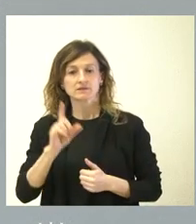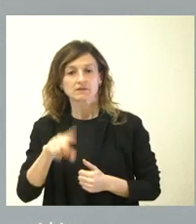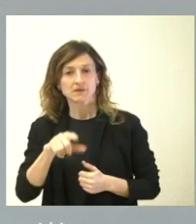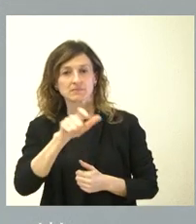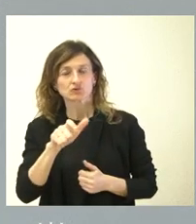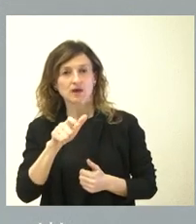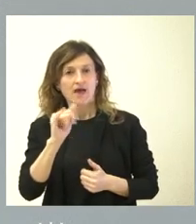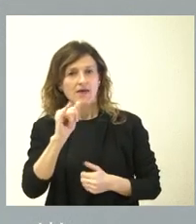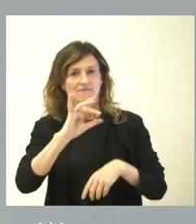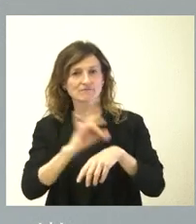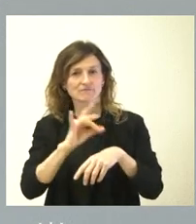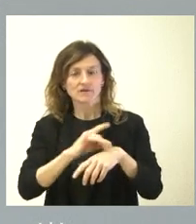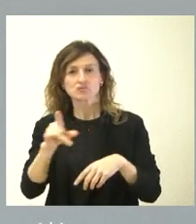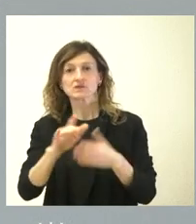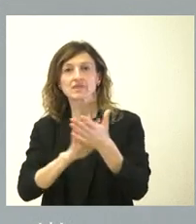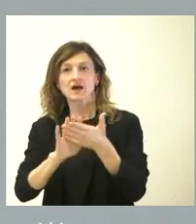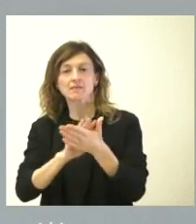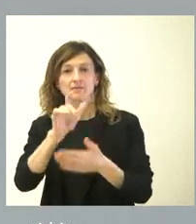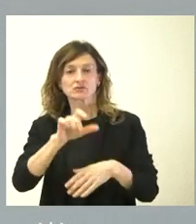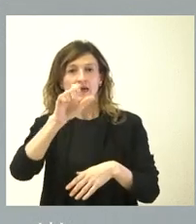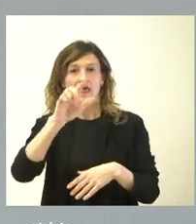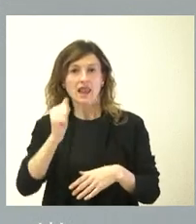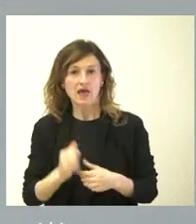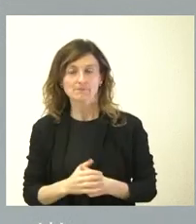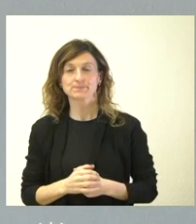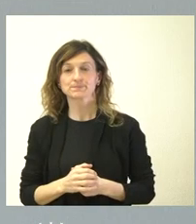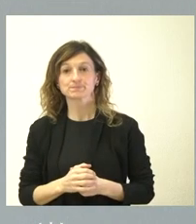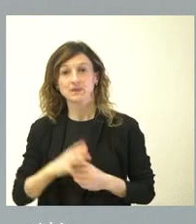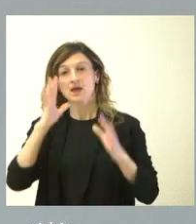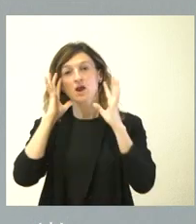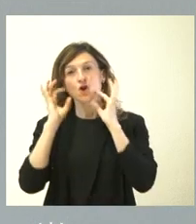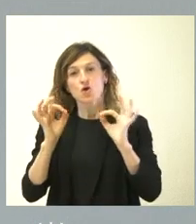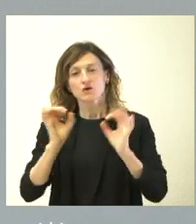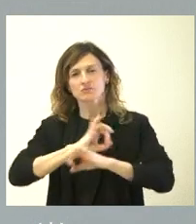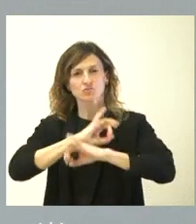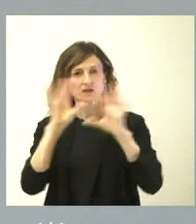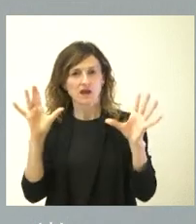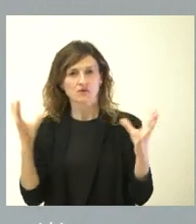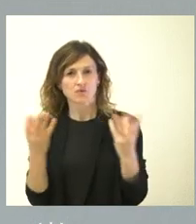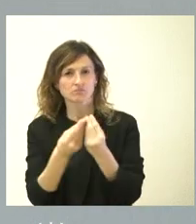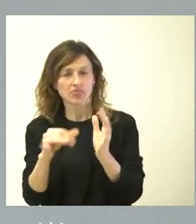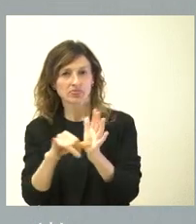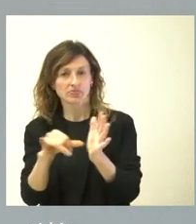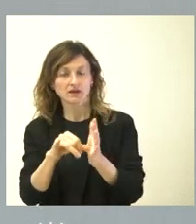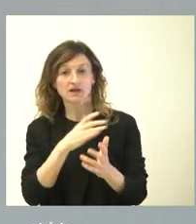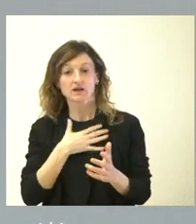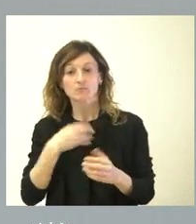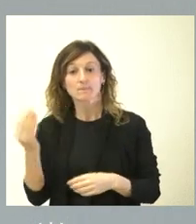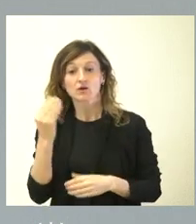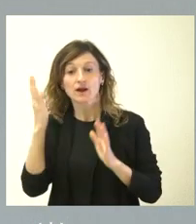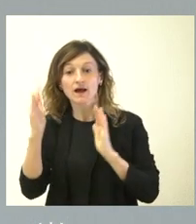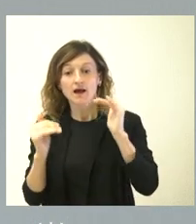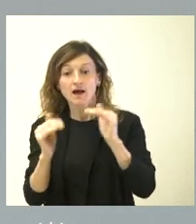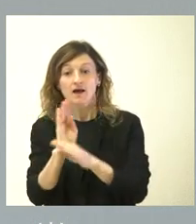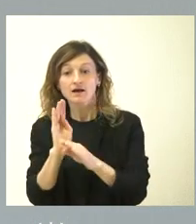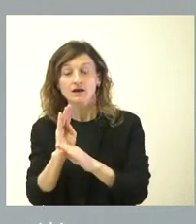algunos tipos de enfermedad. Me habla usted de las personas de Lela. Lógicamente, estamos claramente de su lado y nuestra idea es mejorar la atención que les podamos